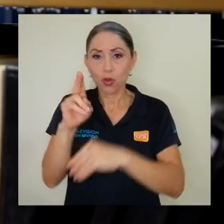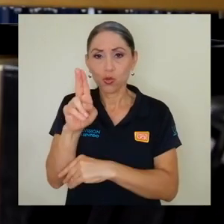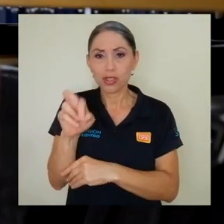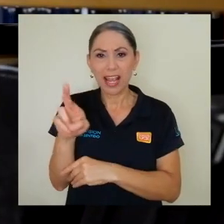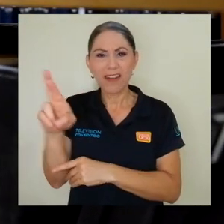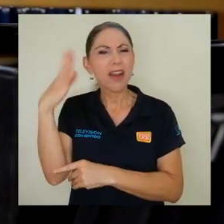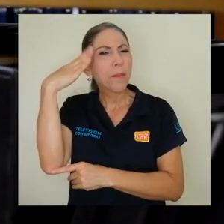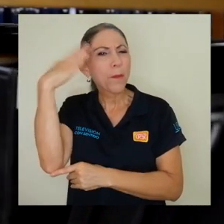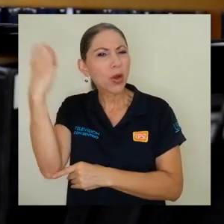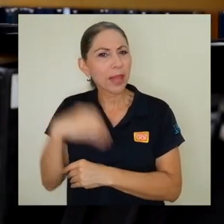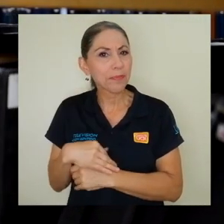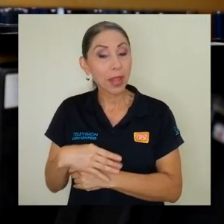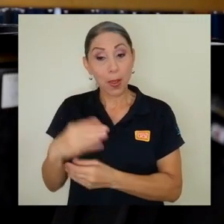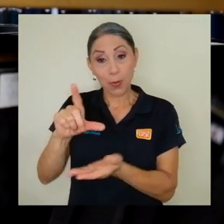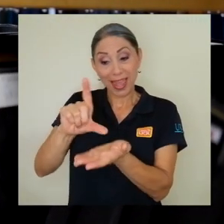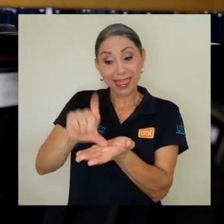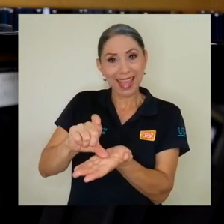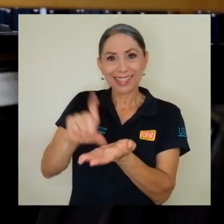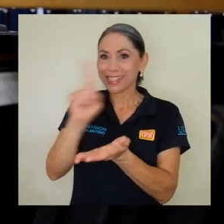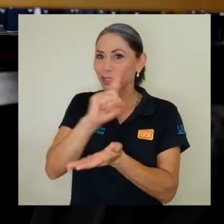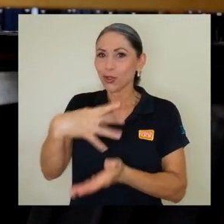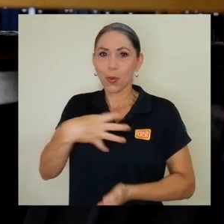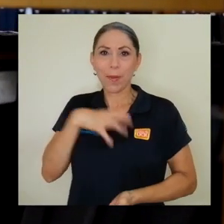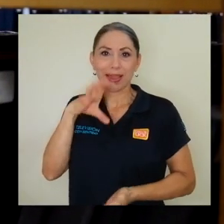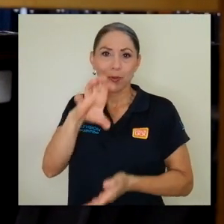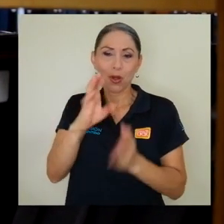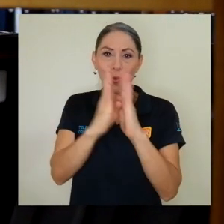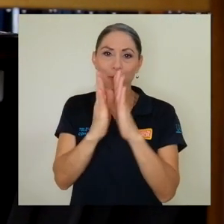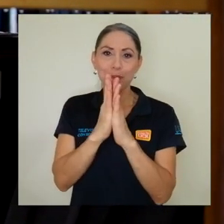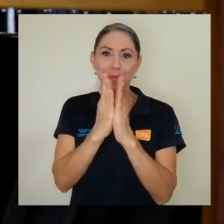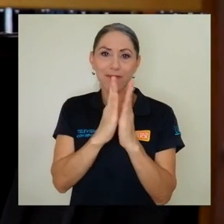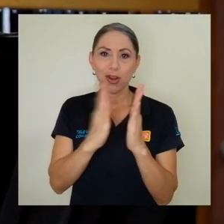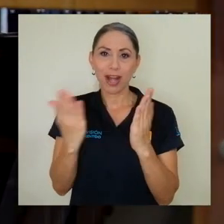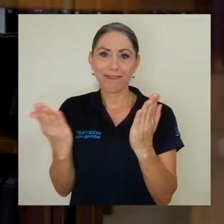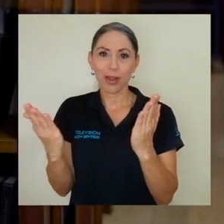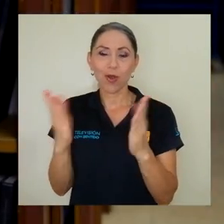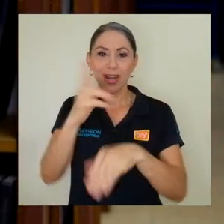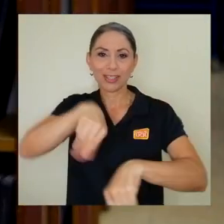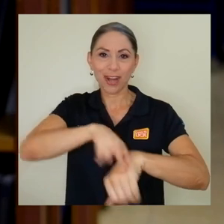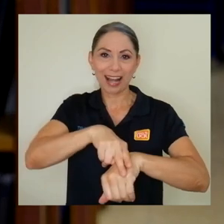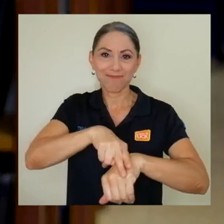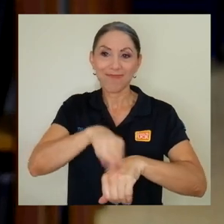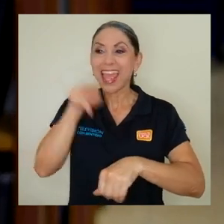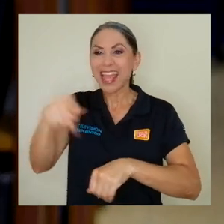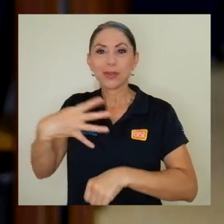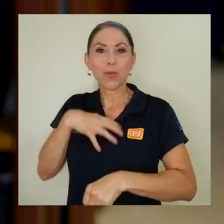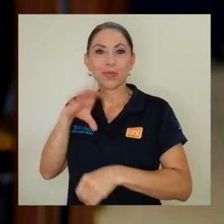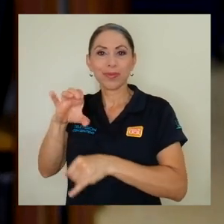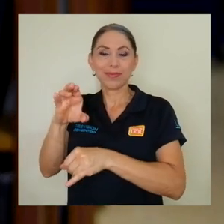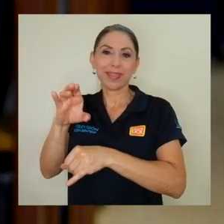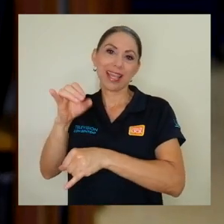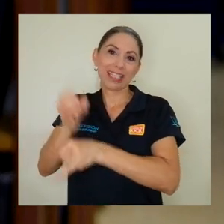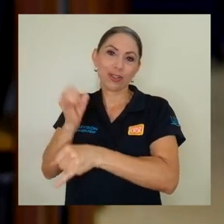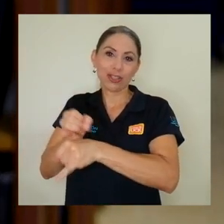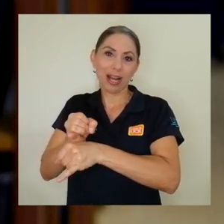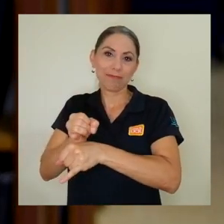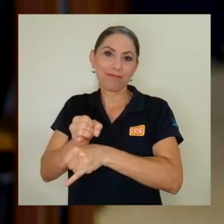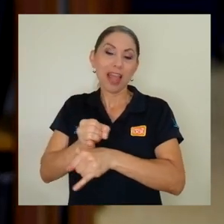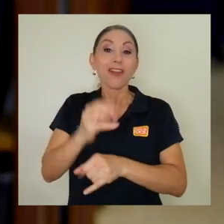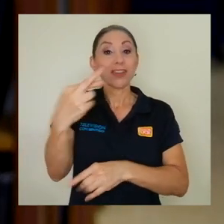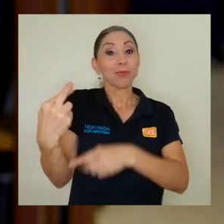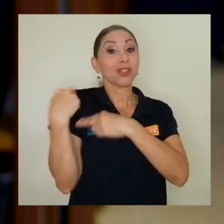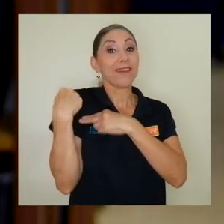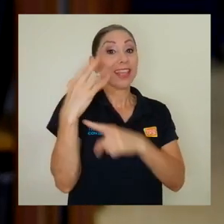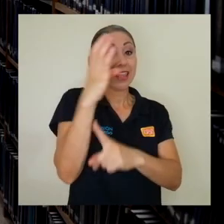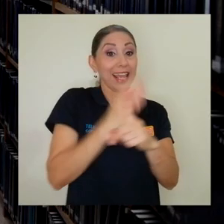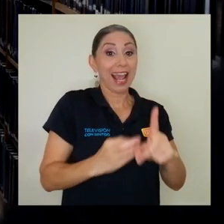y se fundamenta en que las tesis no son patrimonio bibliográfico nacional, sino institucional, por lo que es responsabilidad de cada universidad, su resguardo y